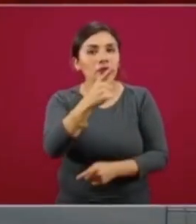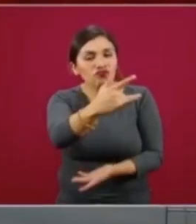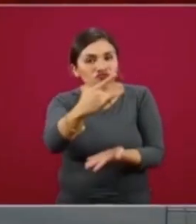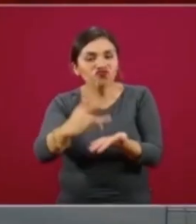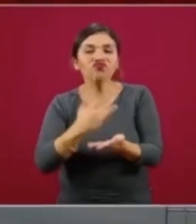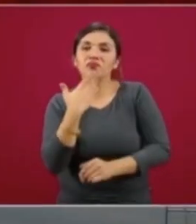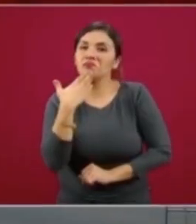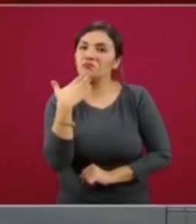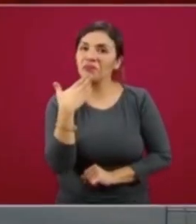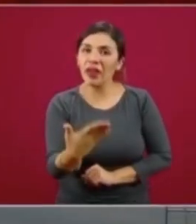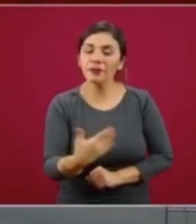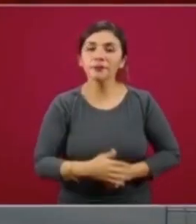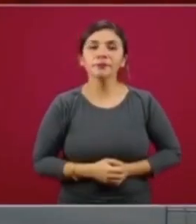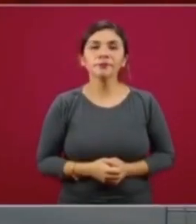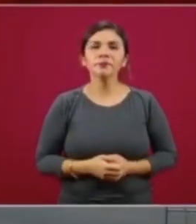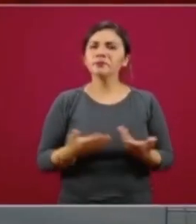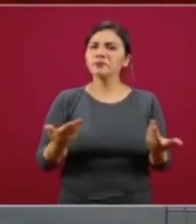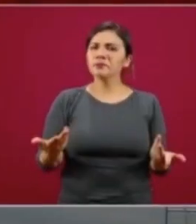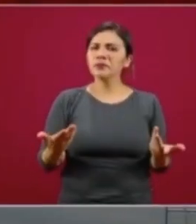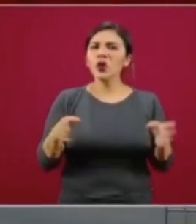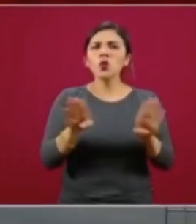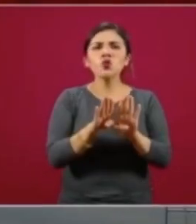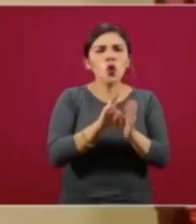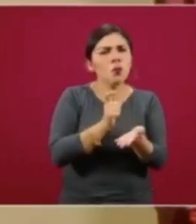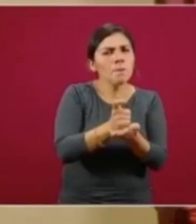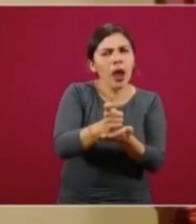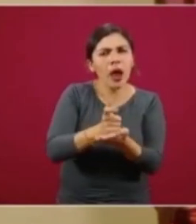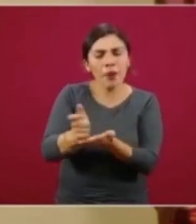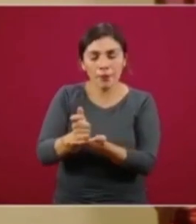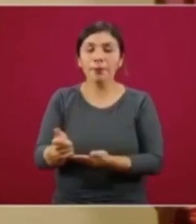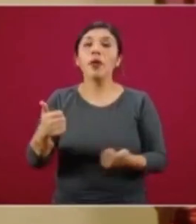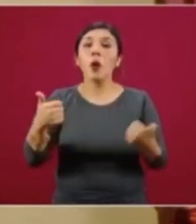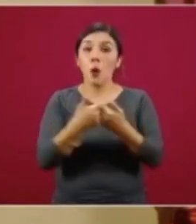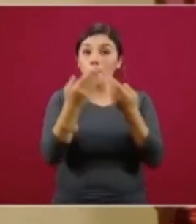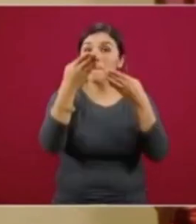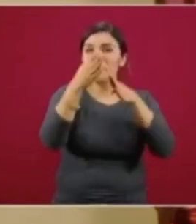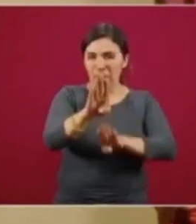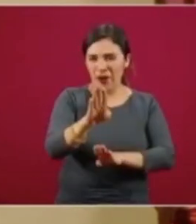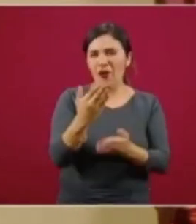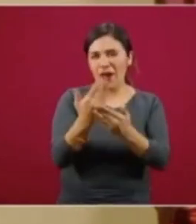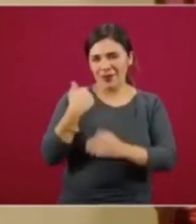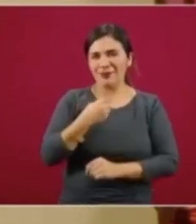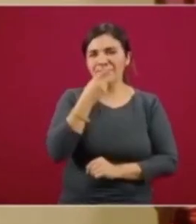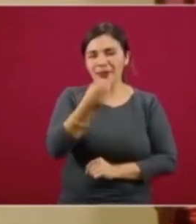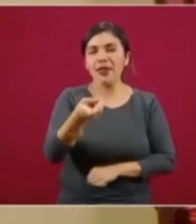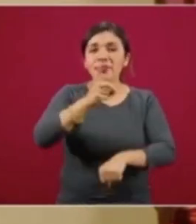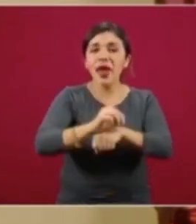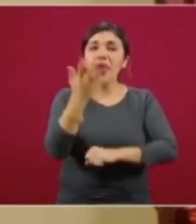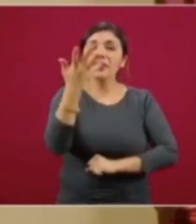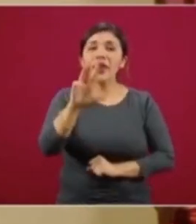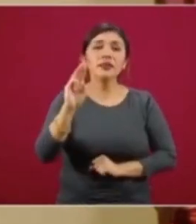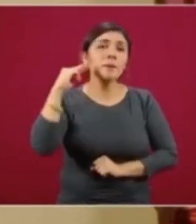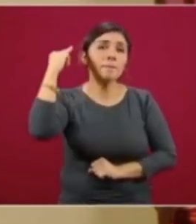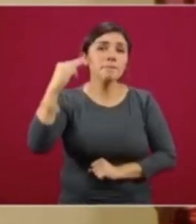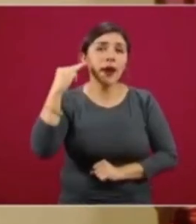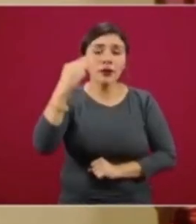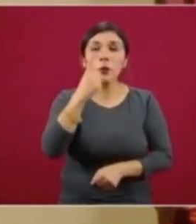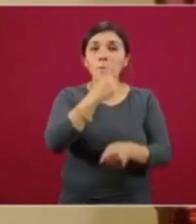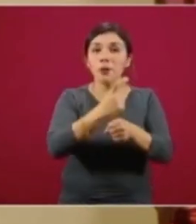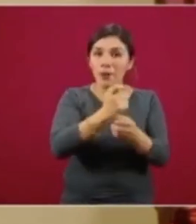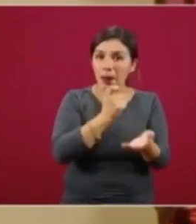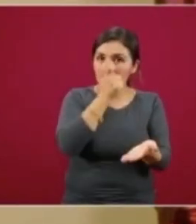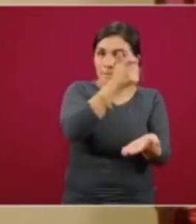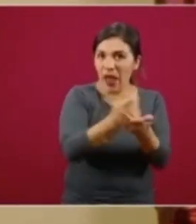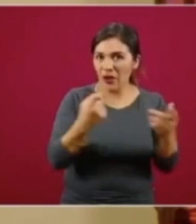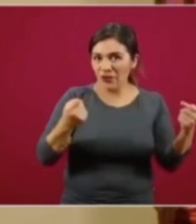apoyo. ¿Cómo realizamos estos pagos? El pago bancarizado, como ya lo comenté, el 10 de marzo cayó el primer